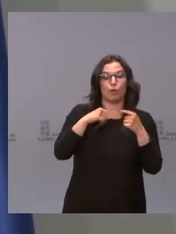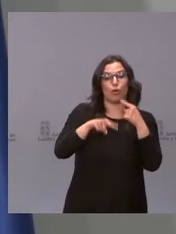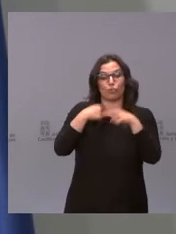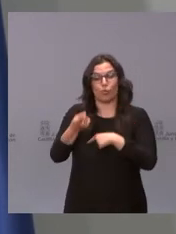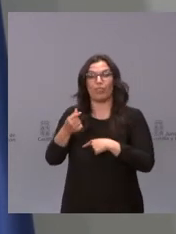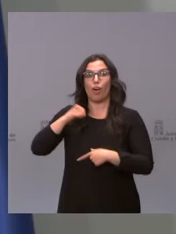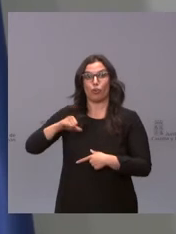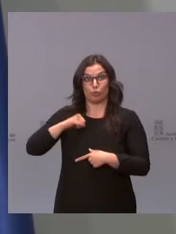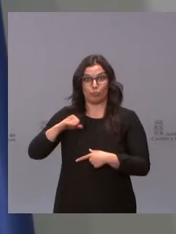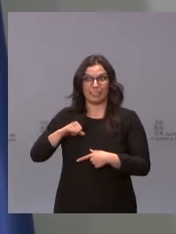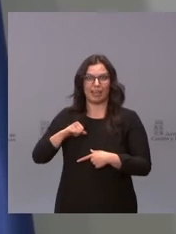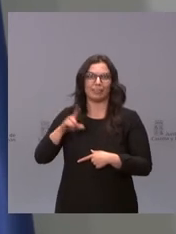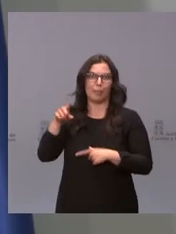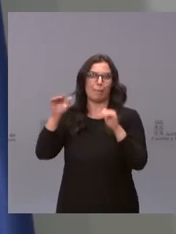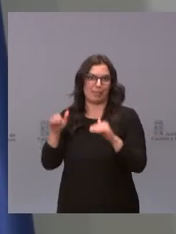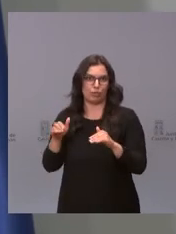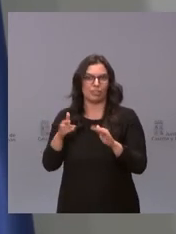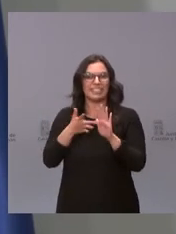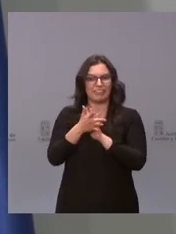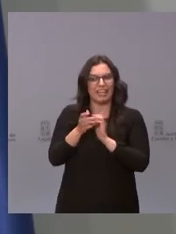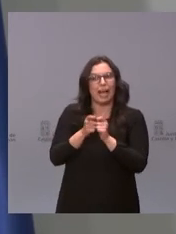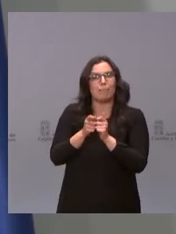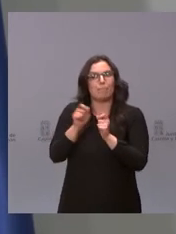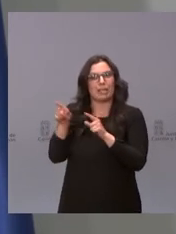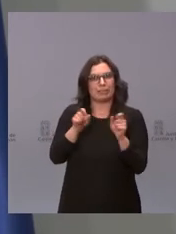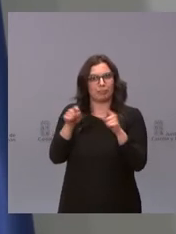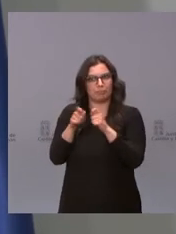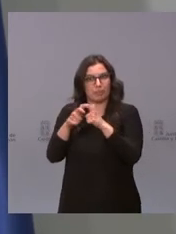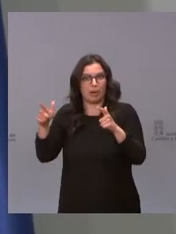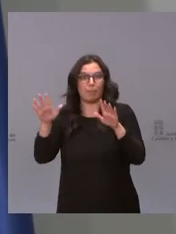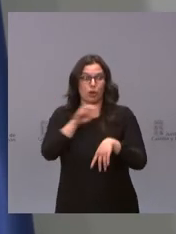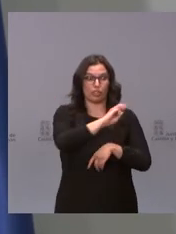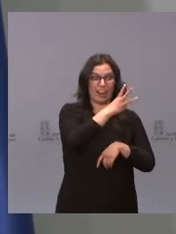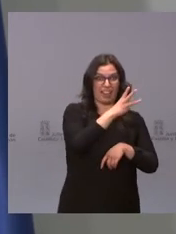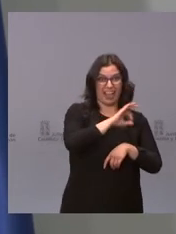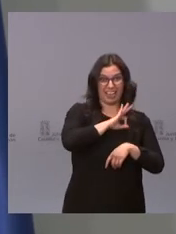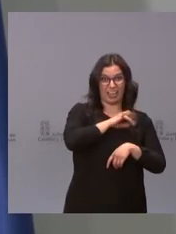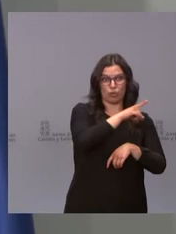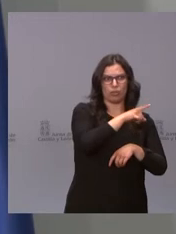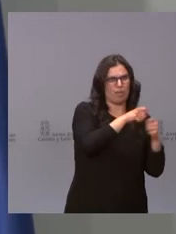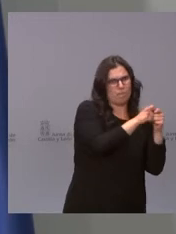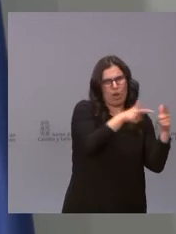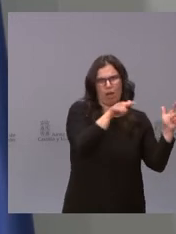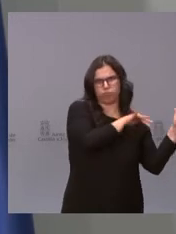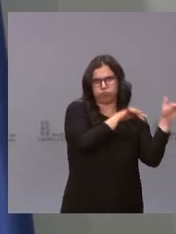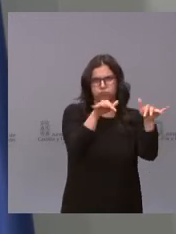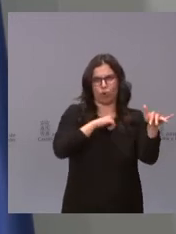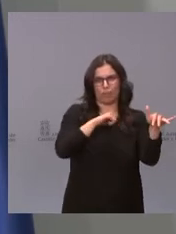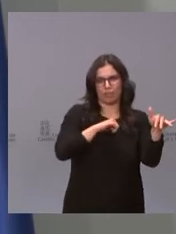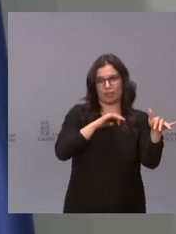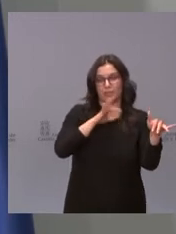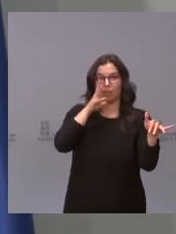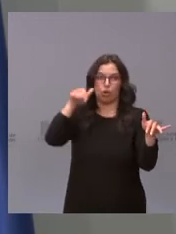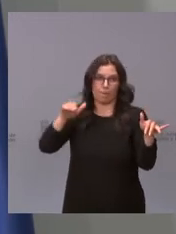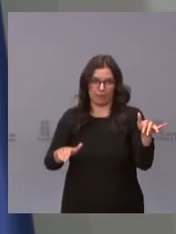días, que crecen pero no crecen con la pendiente con la que crecieron en enero. Parece que ha habido una movilidad menor